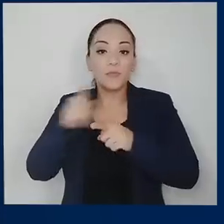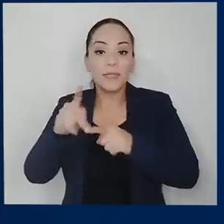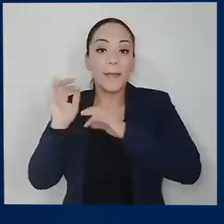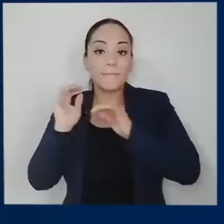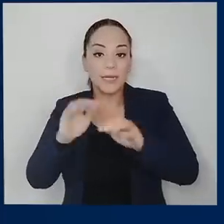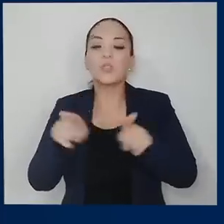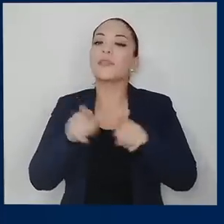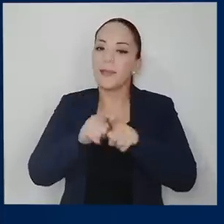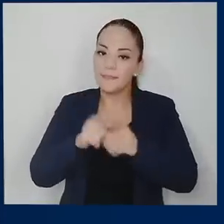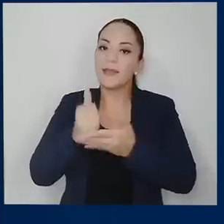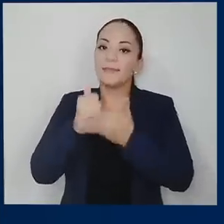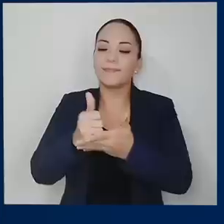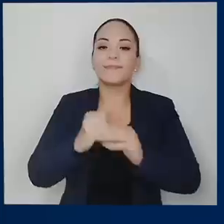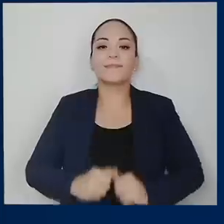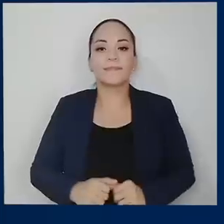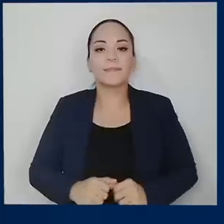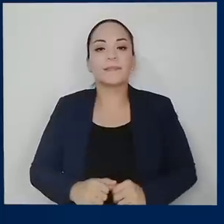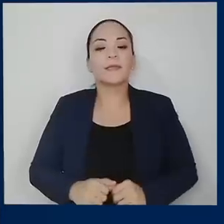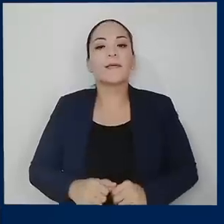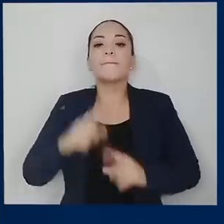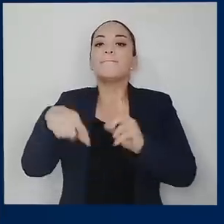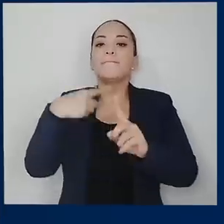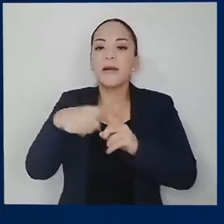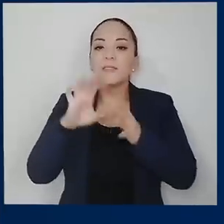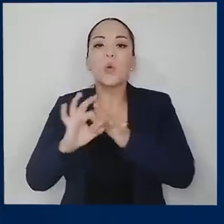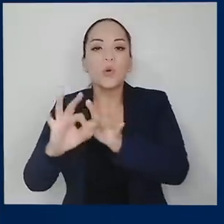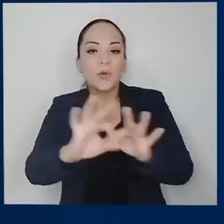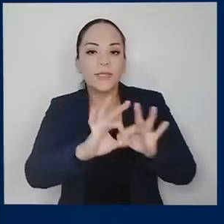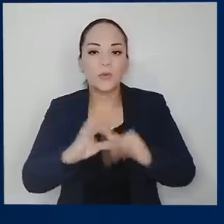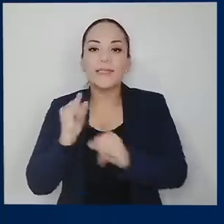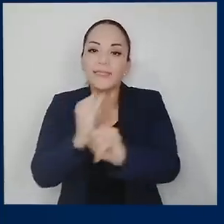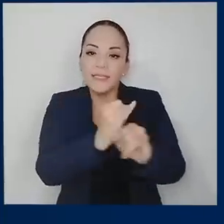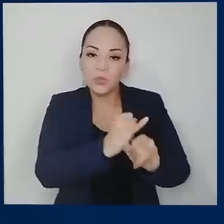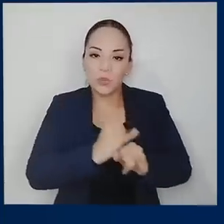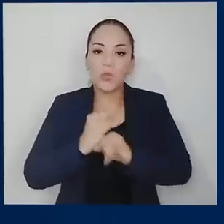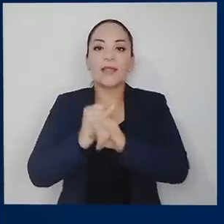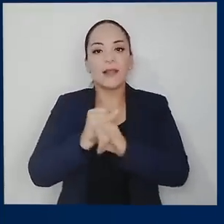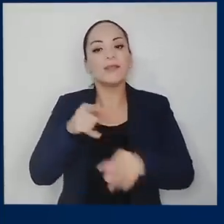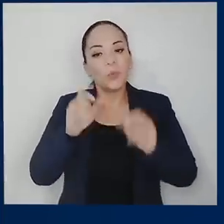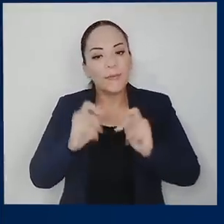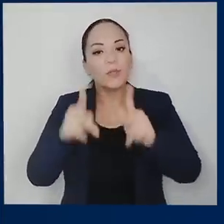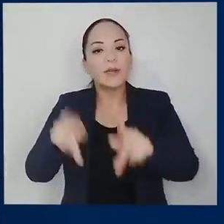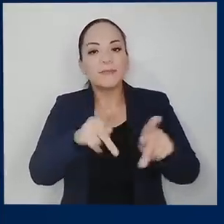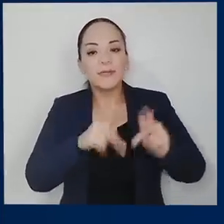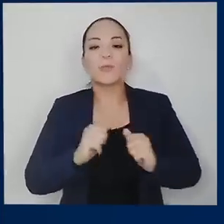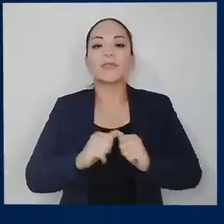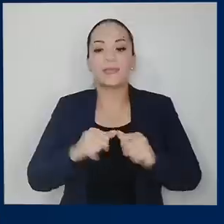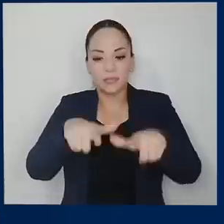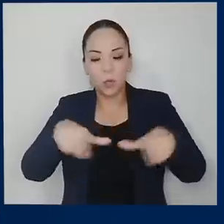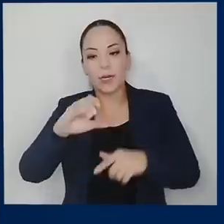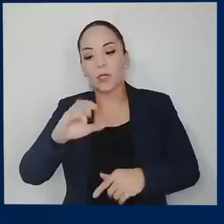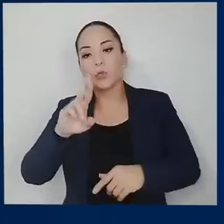Migración. Y a esto tenemos que sumarle toda la coordinación interinstitucional que permitió a los habitantes de